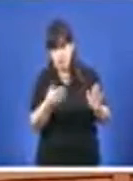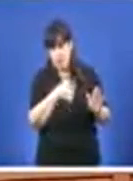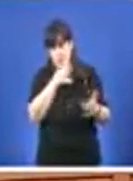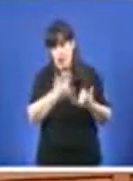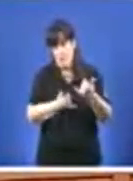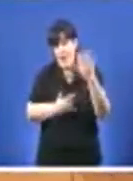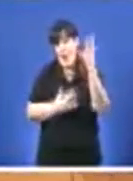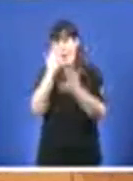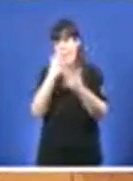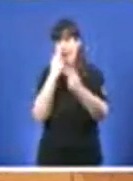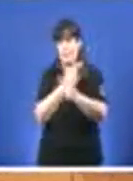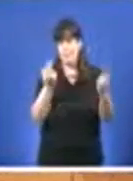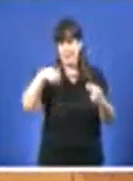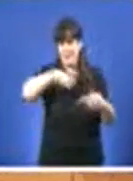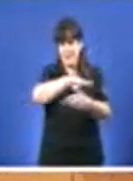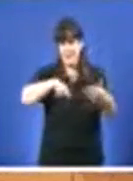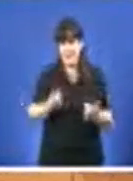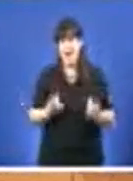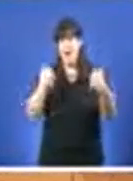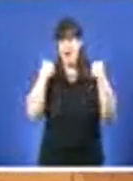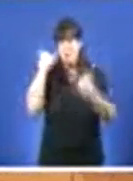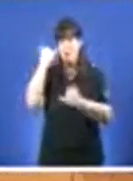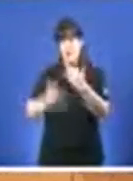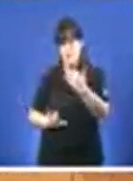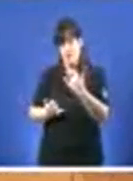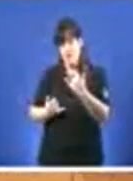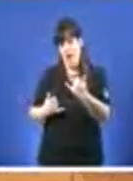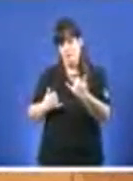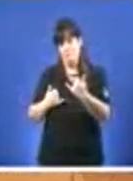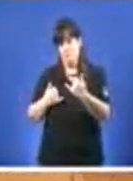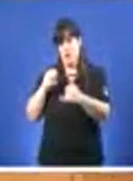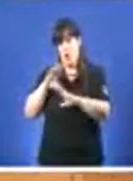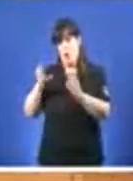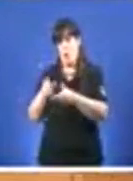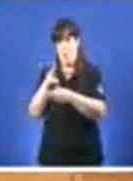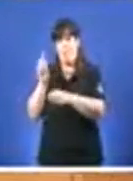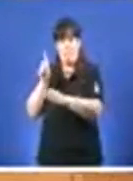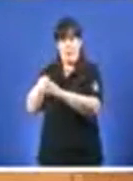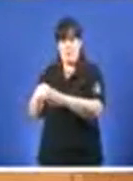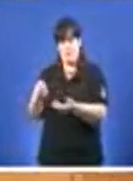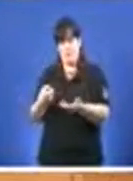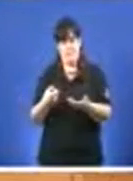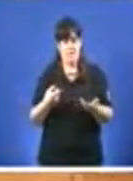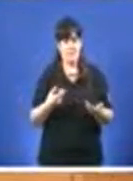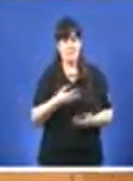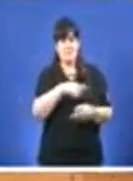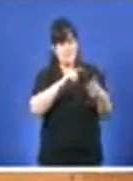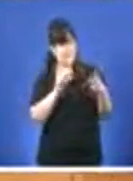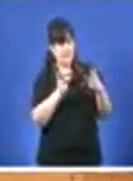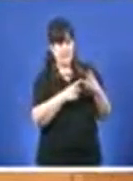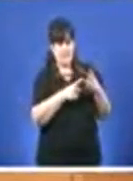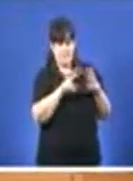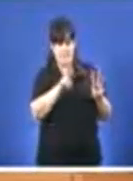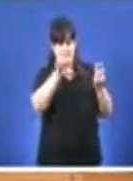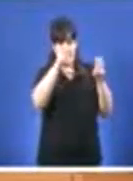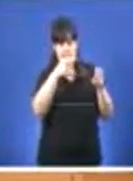seu partido e membro do seu goberno. En terceiro lugar, aumentar a transparencia do goberno dos organismos e tamén da